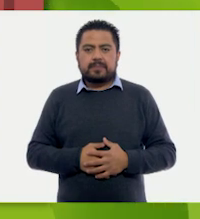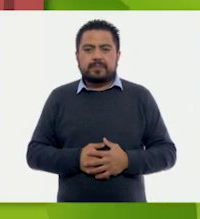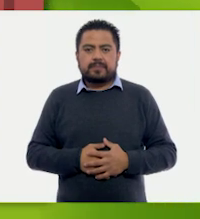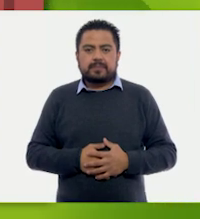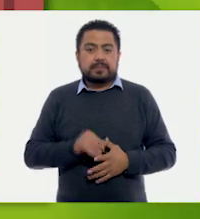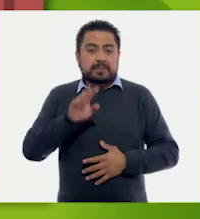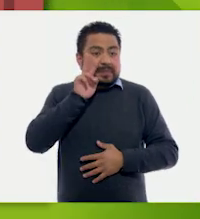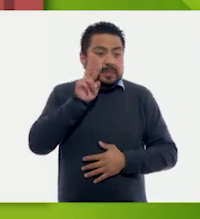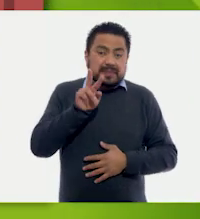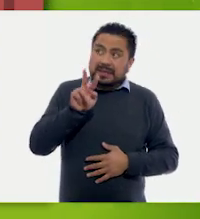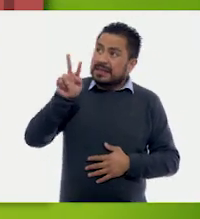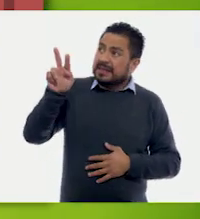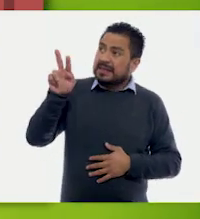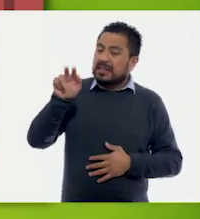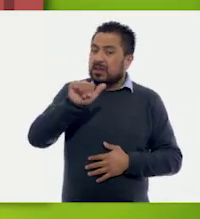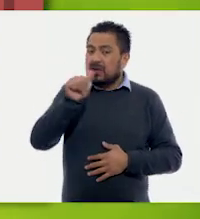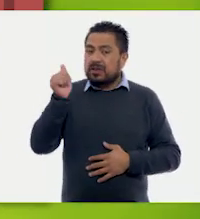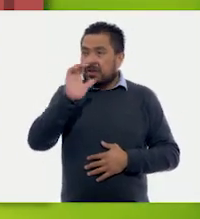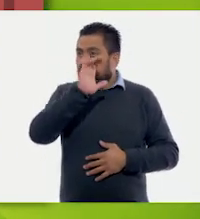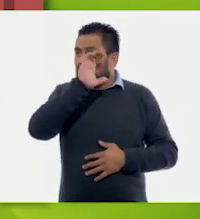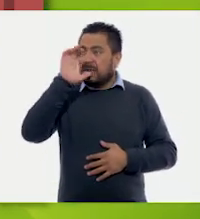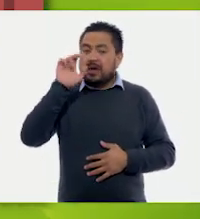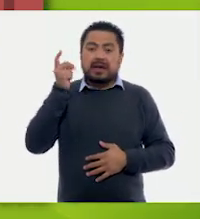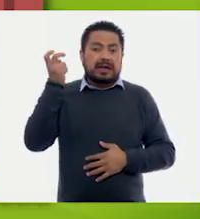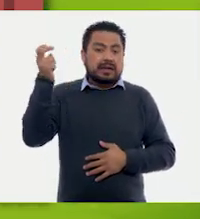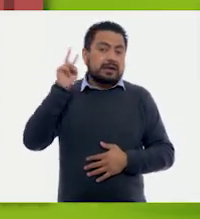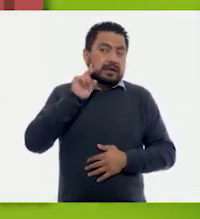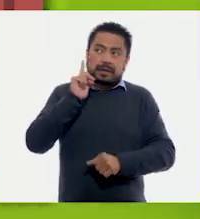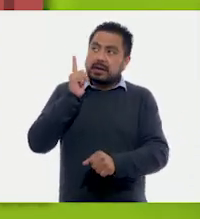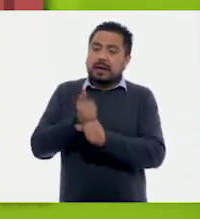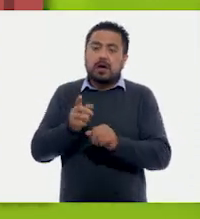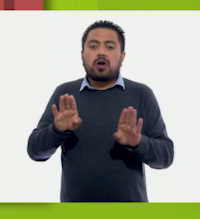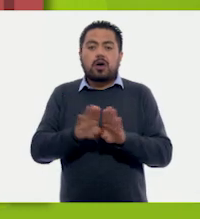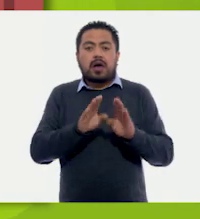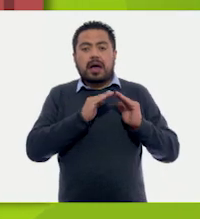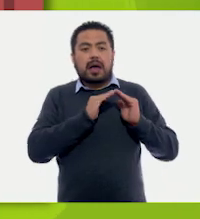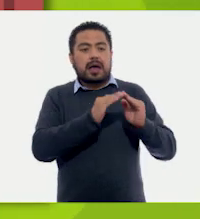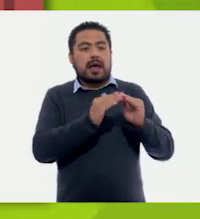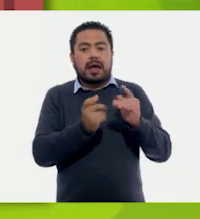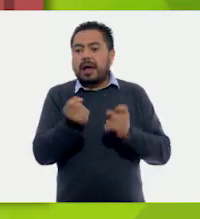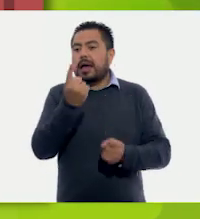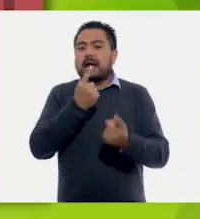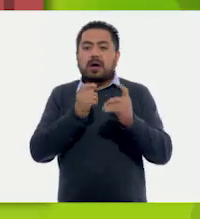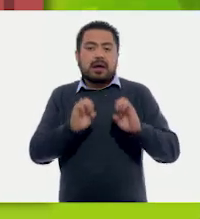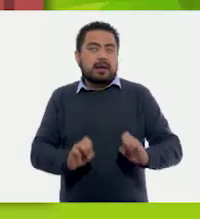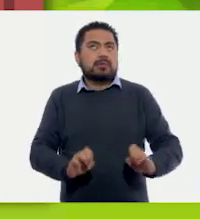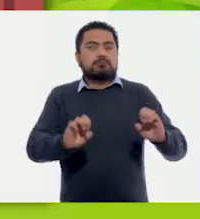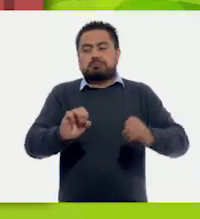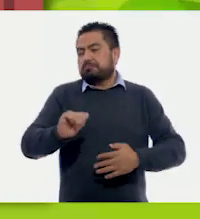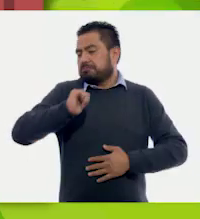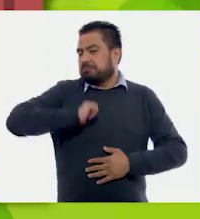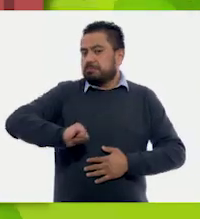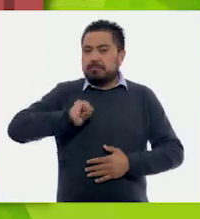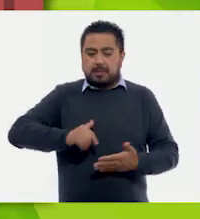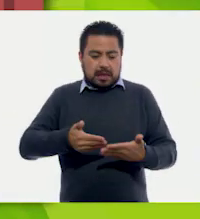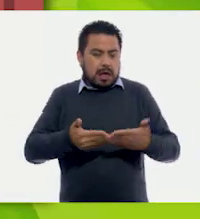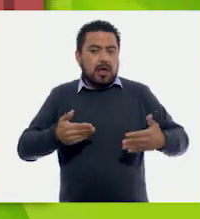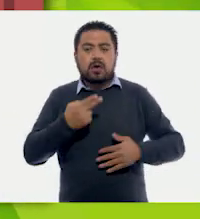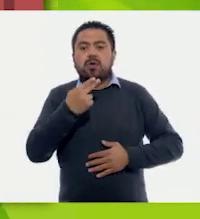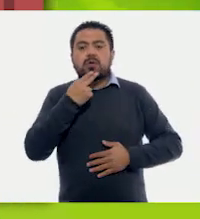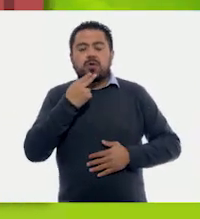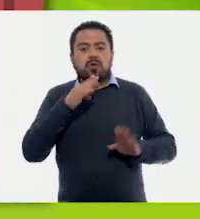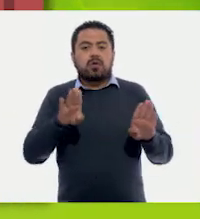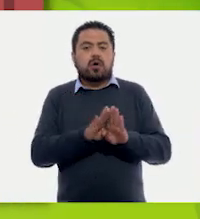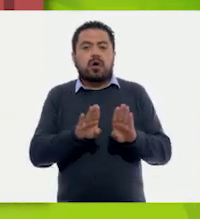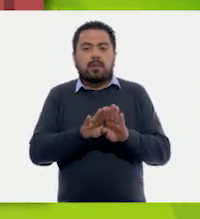Miren esta otra fotografía. Aquí se ve como algunas casas o edificios antiguos ahora son utilizados